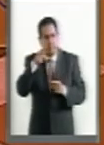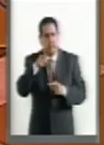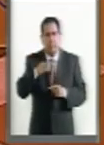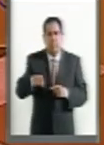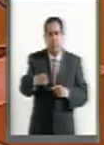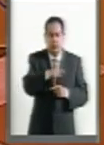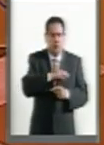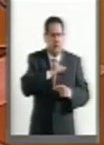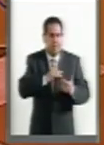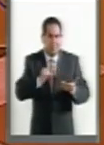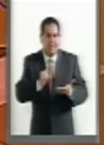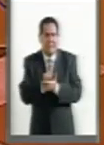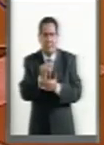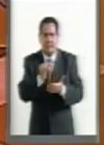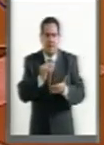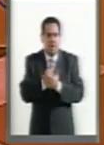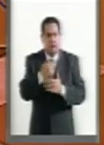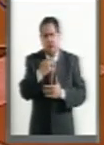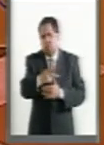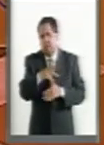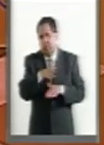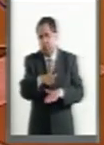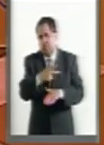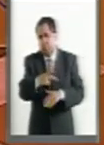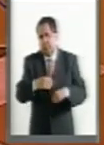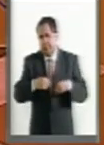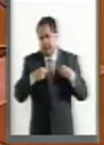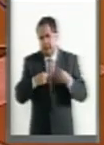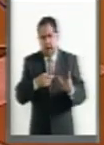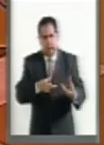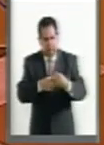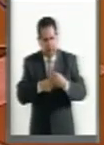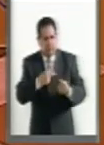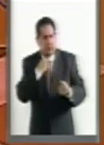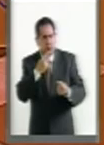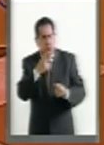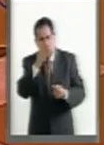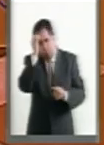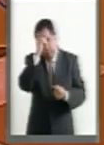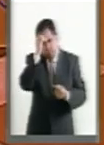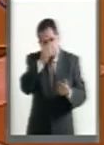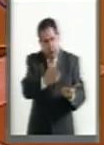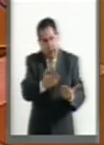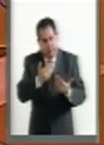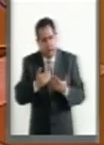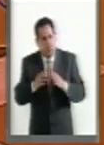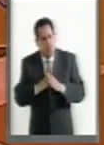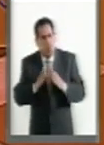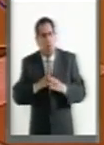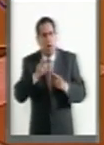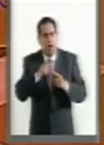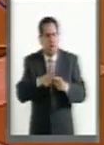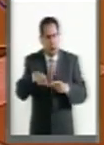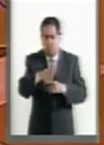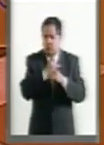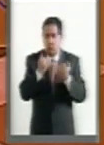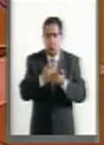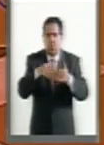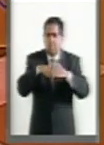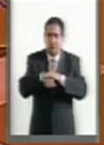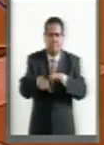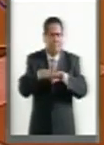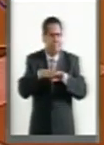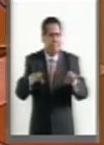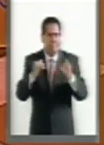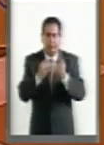las decisiones que influyen en su vida a fin de que pueda gozar de igual acceso a los servicios y espacios